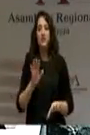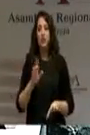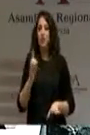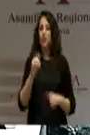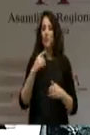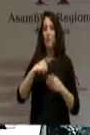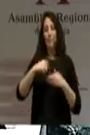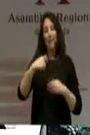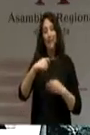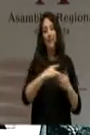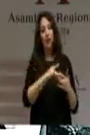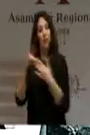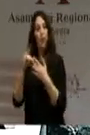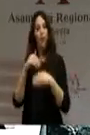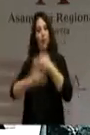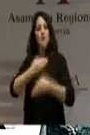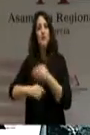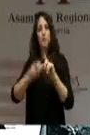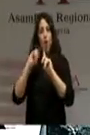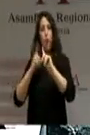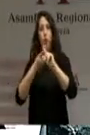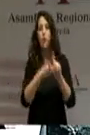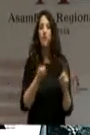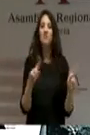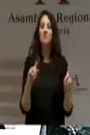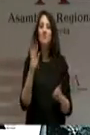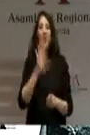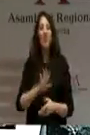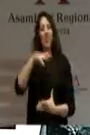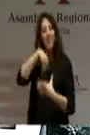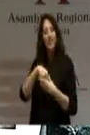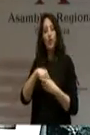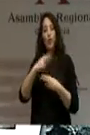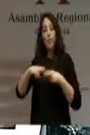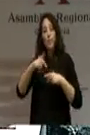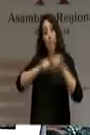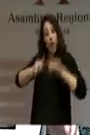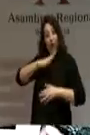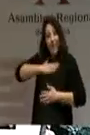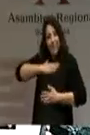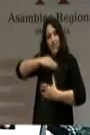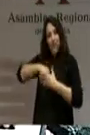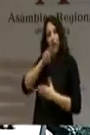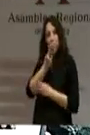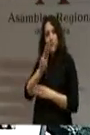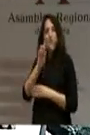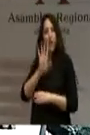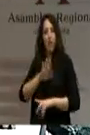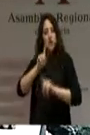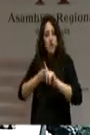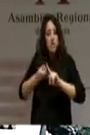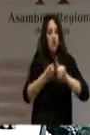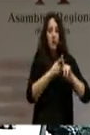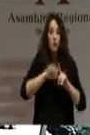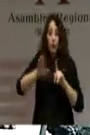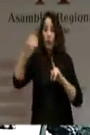presidente que viene a resolver o a contener los problemas del Partido Popular. Quizá por eso lo que esperábamos fuera un compromiso con las personas